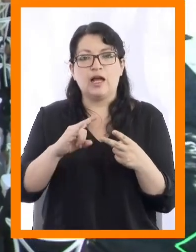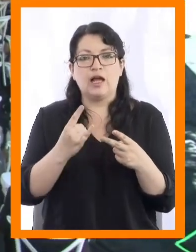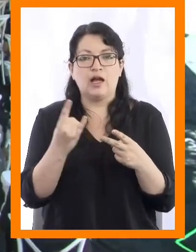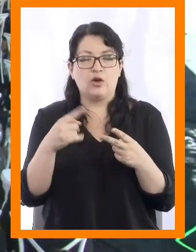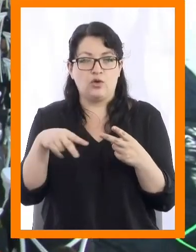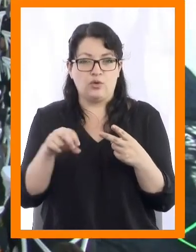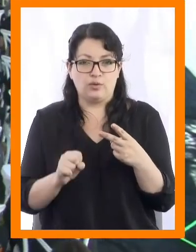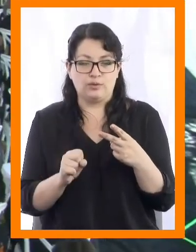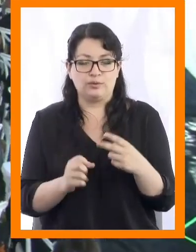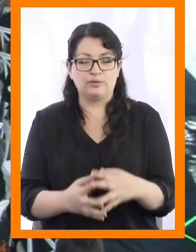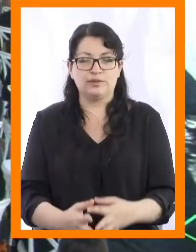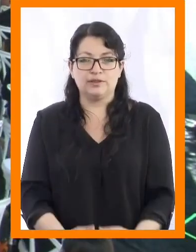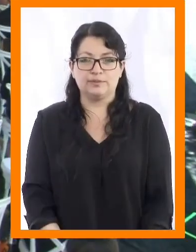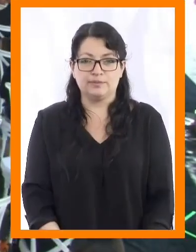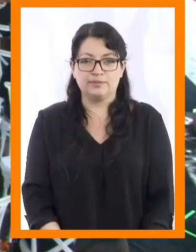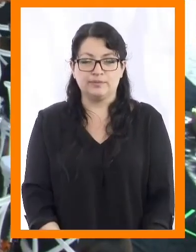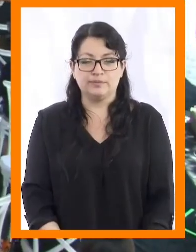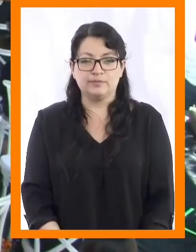Acuña.